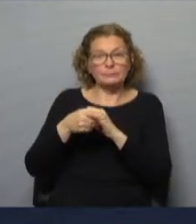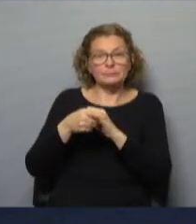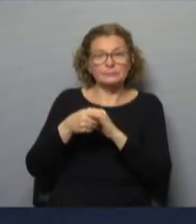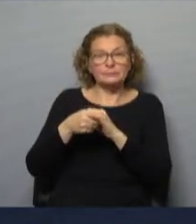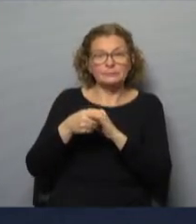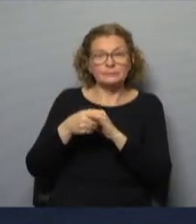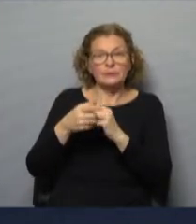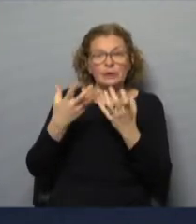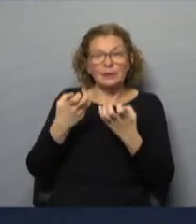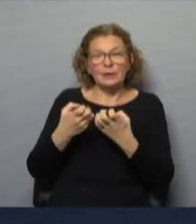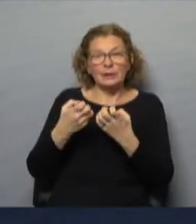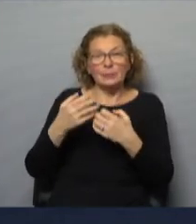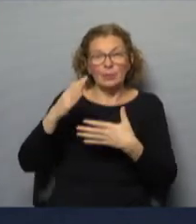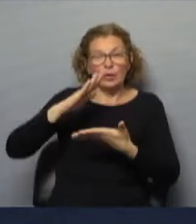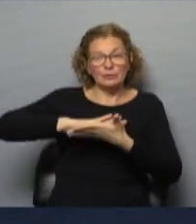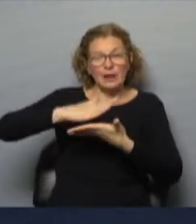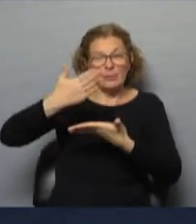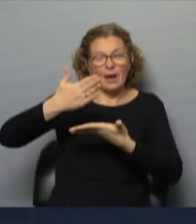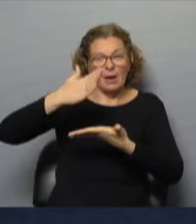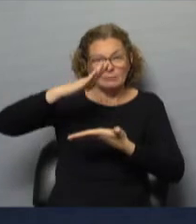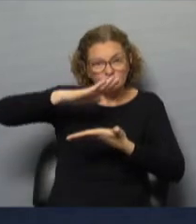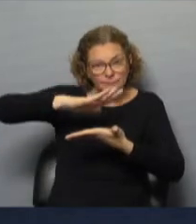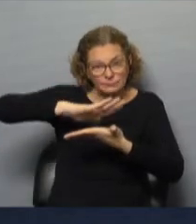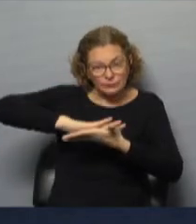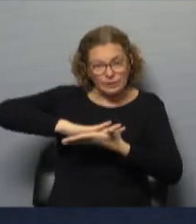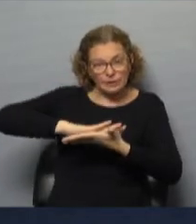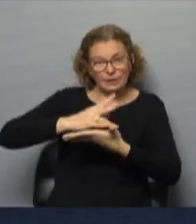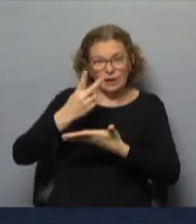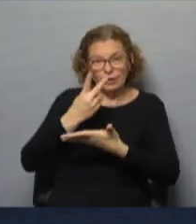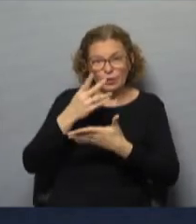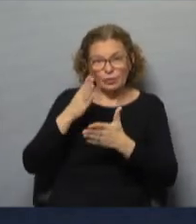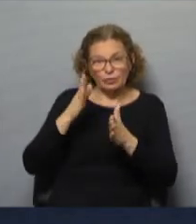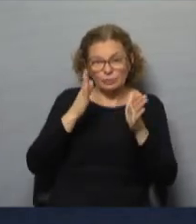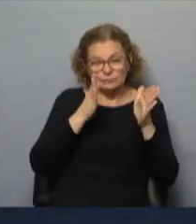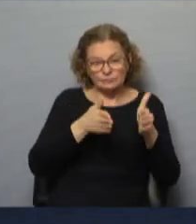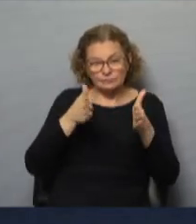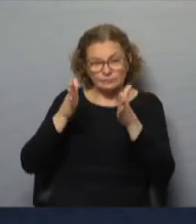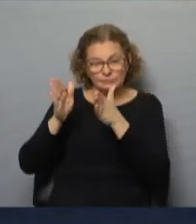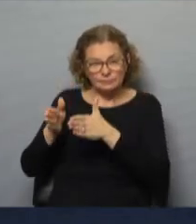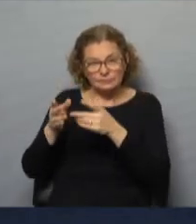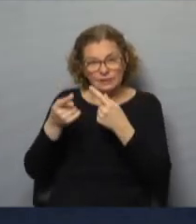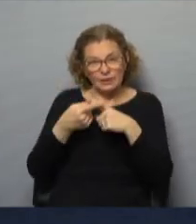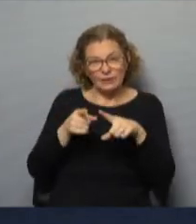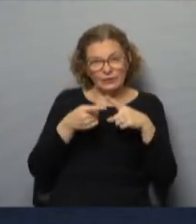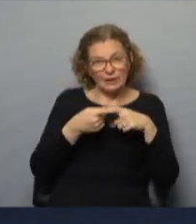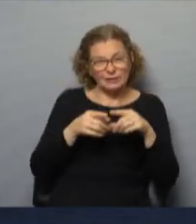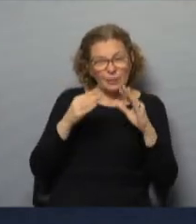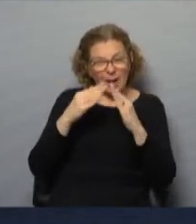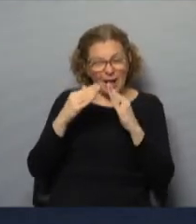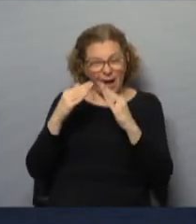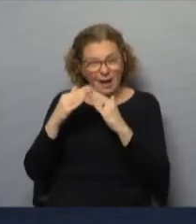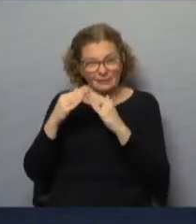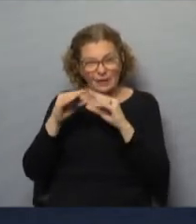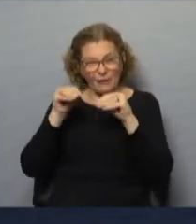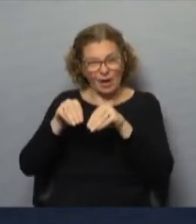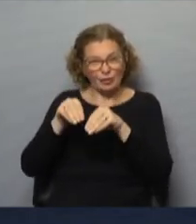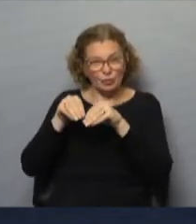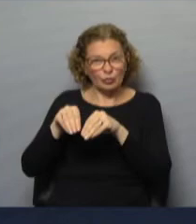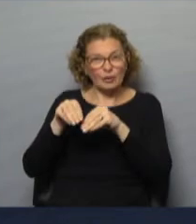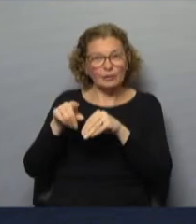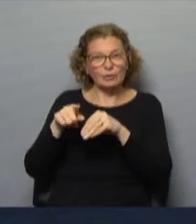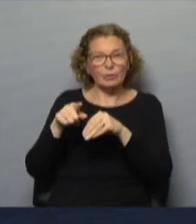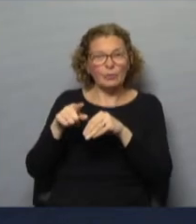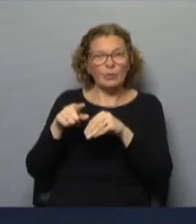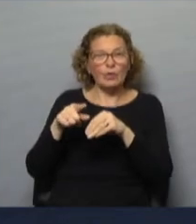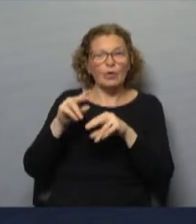lo que queremos es que tengan tapa fija y dos pequeñas aberturas para el depósito de residuos domiciliarios. Esto previniendo que no sean